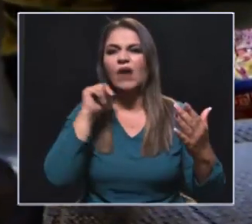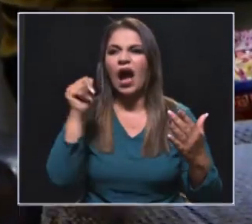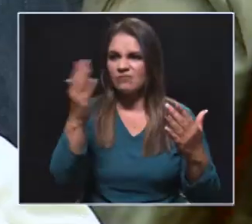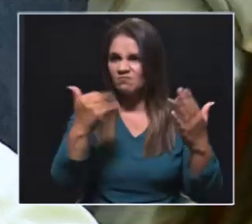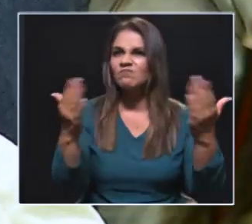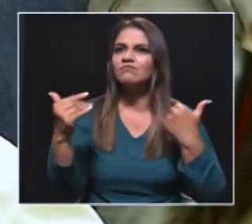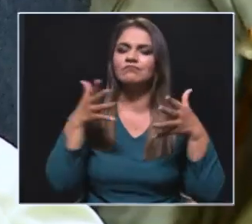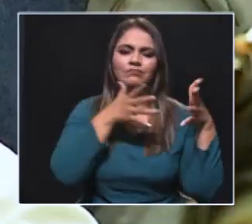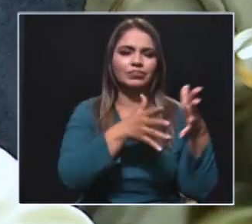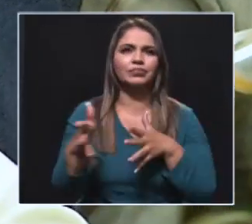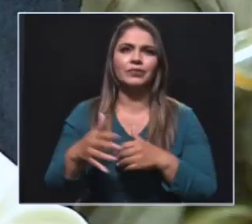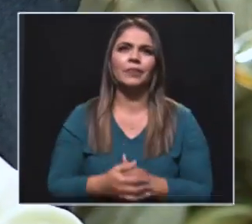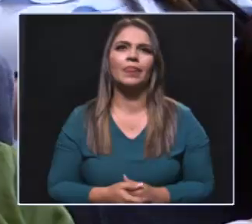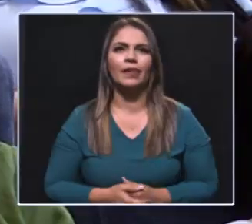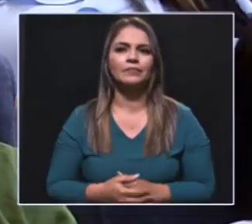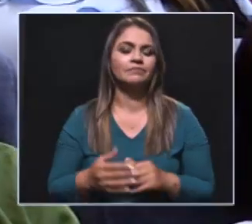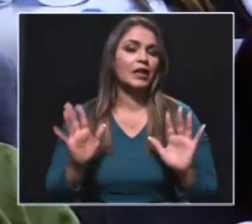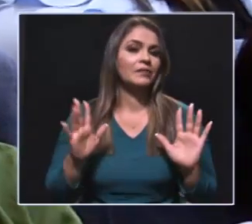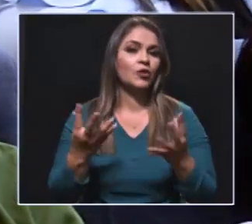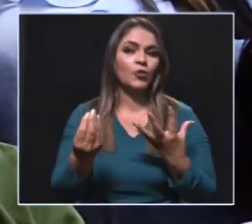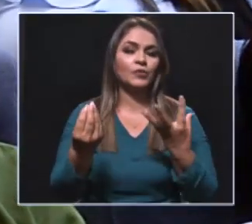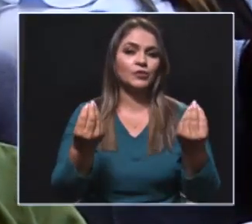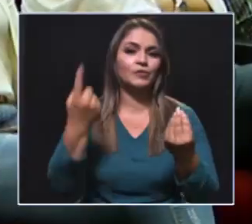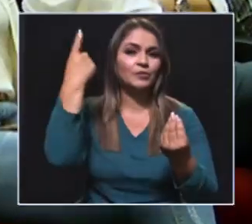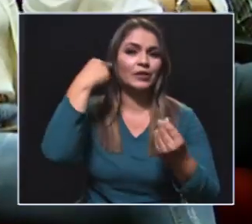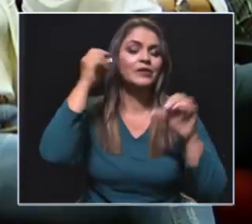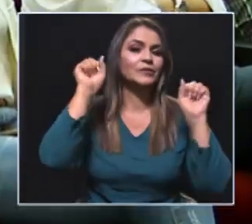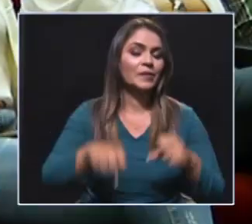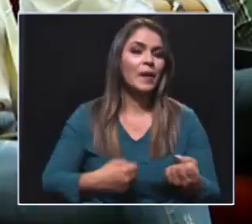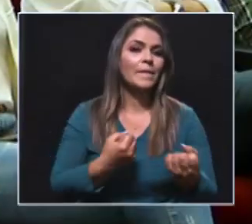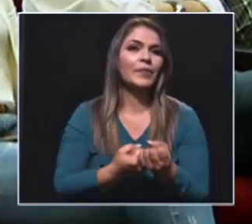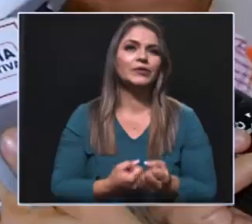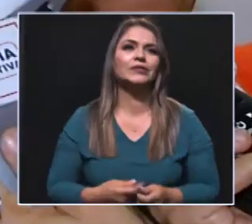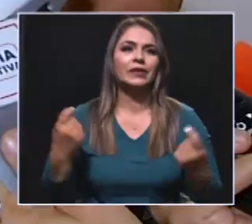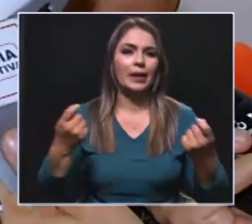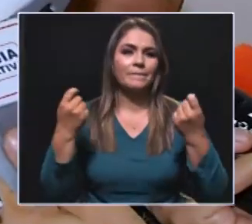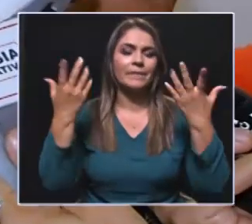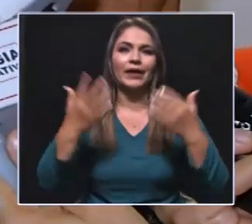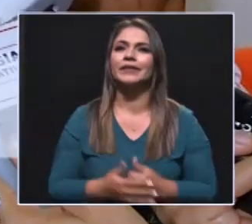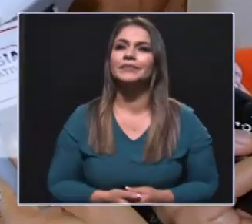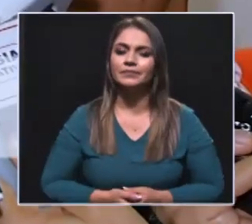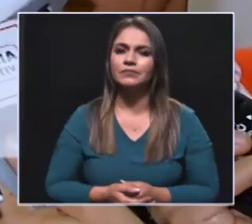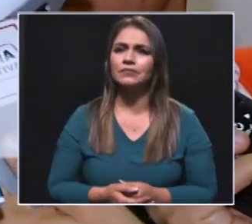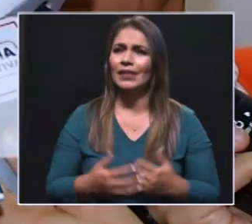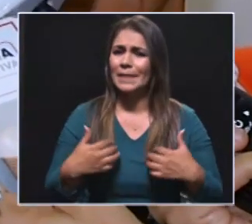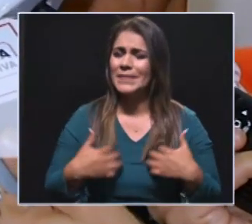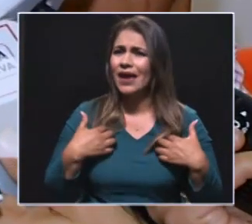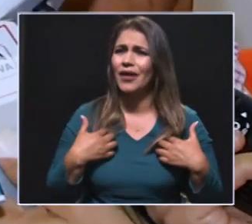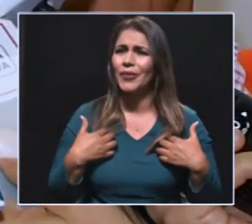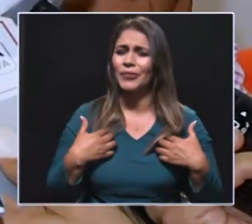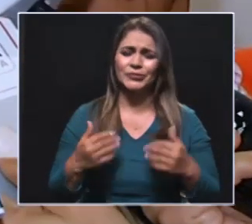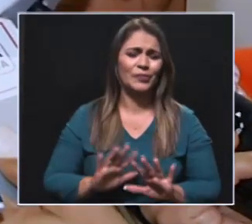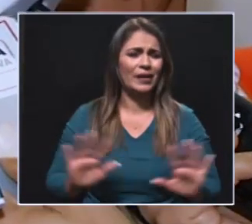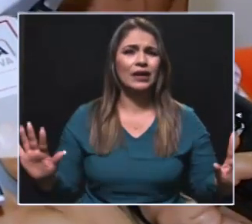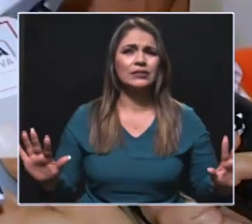entrenamiento político y solo resta el aval de los partidos para iniciar sus campañas. Arrancamos con un proceso de romper el miedo, de